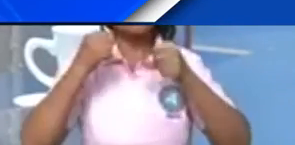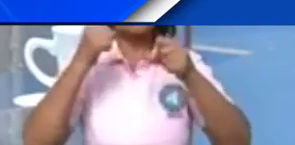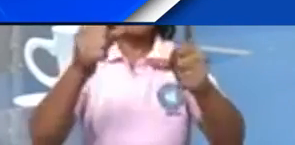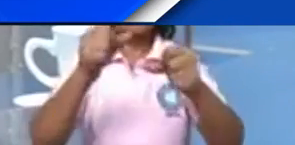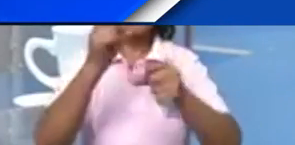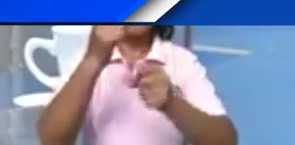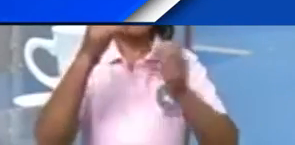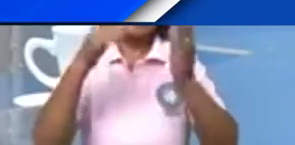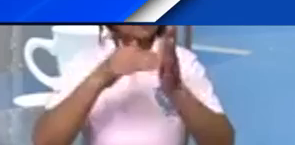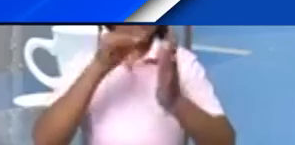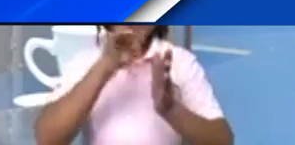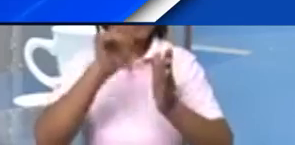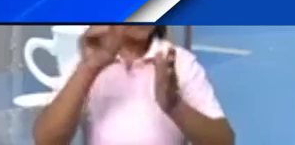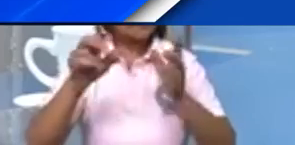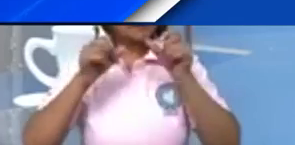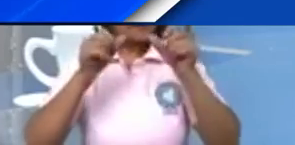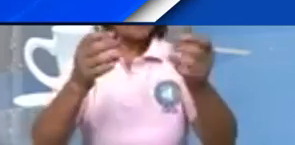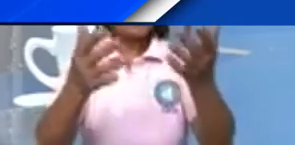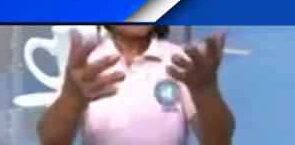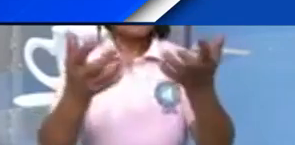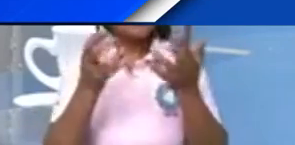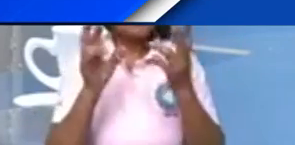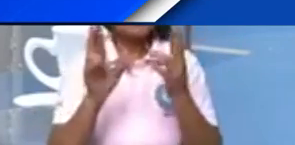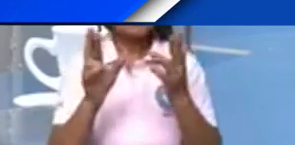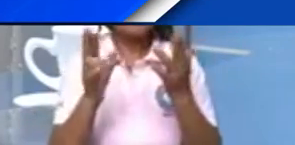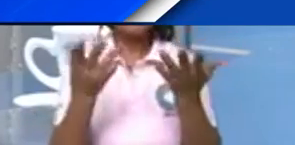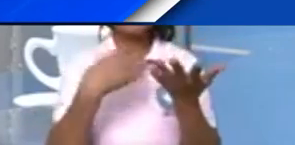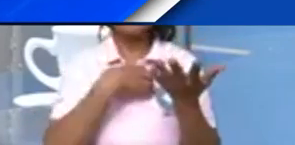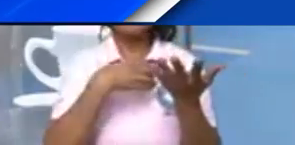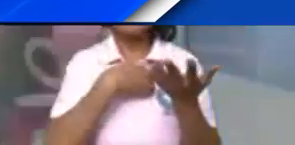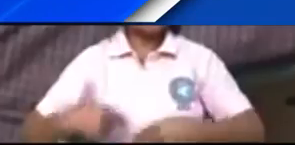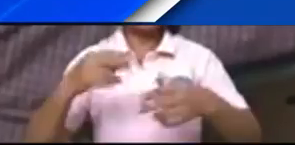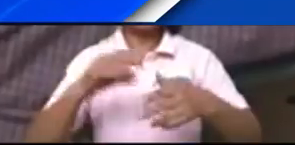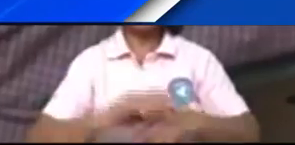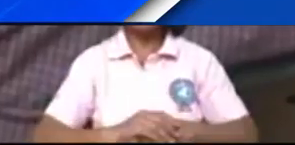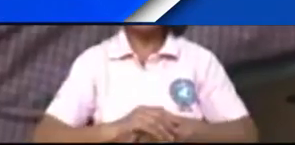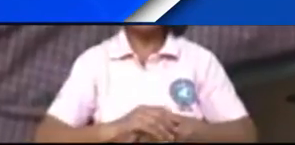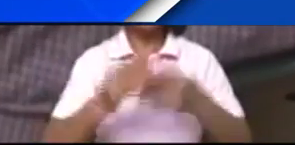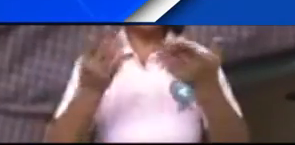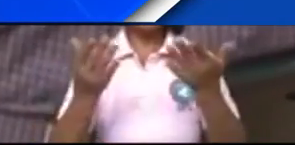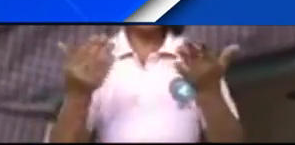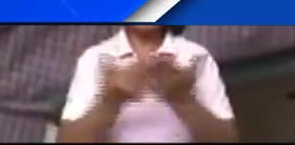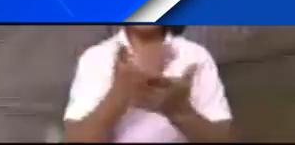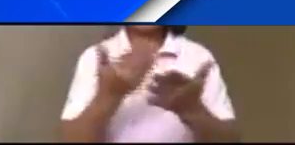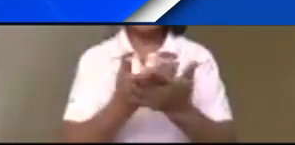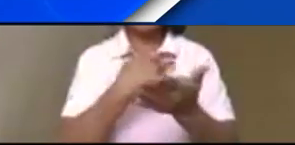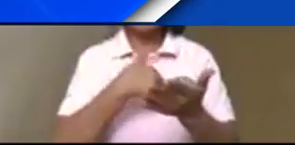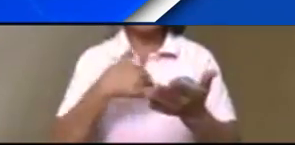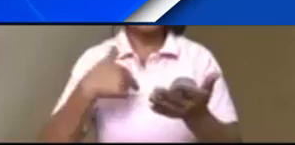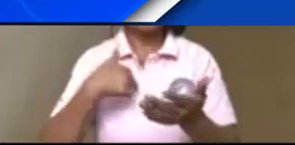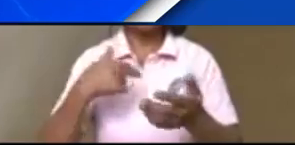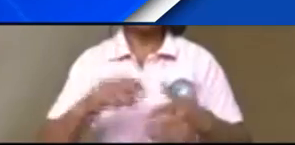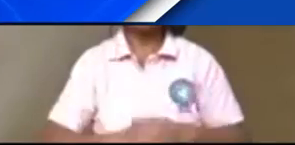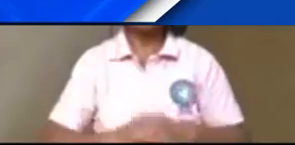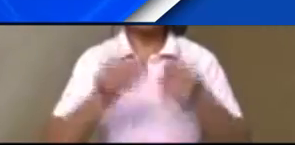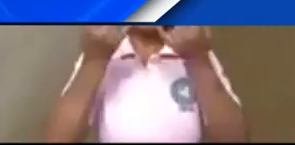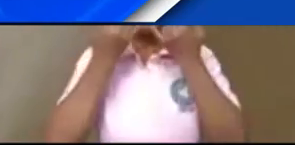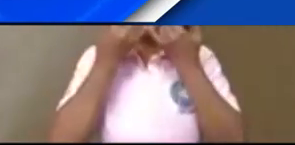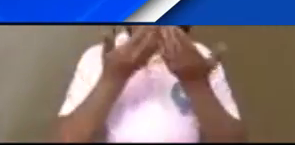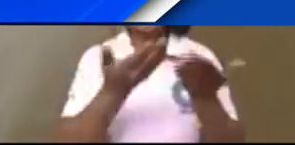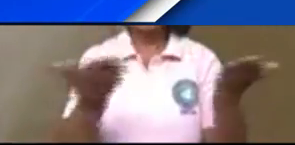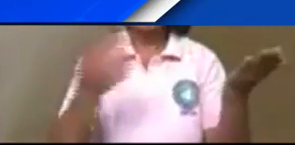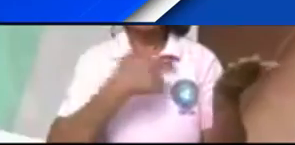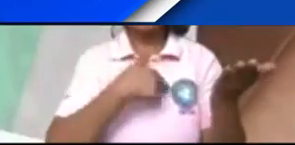para la aspiración nuestra también es tener nuestra propia nube. Esperan que en el 2022 las demás universidades